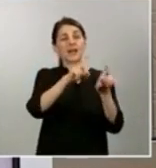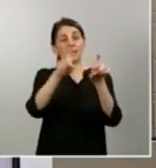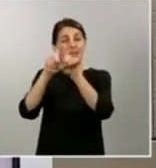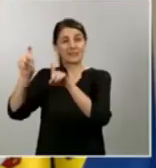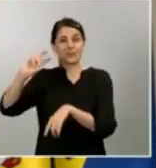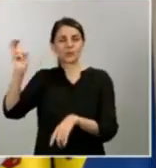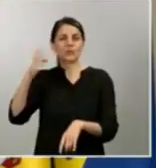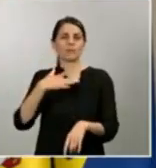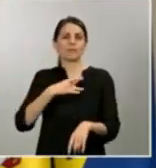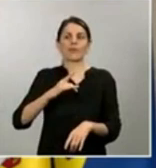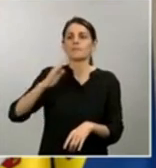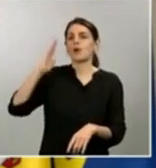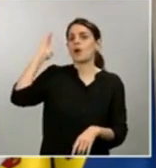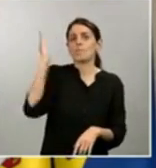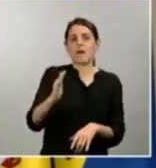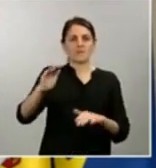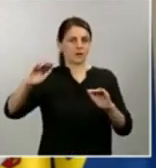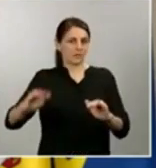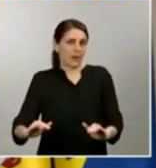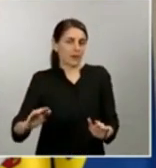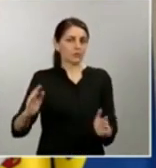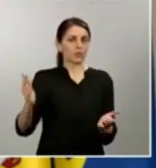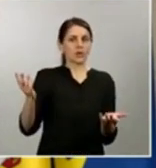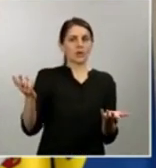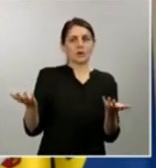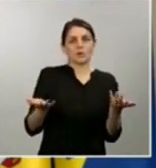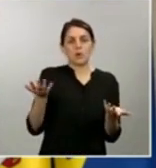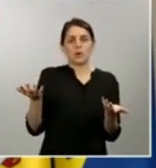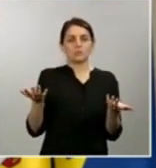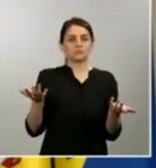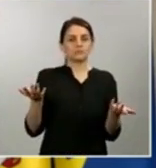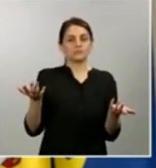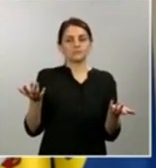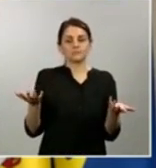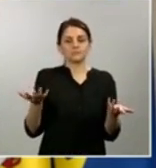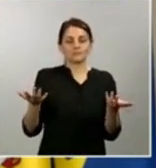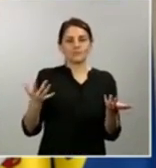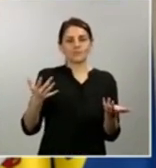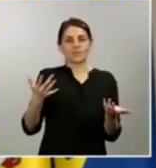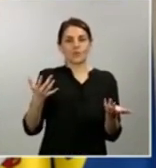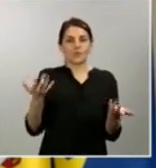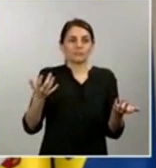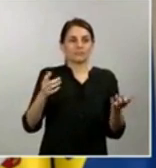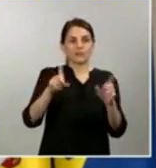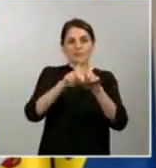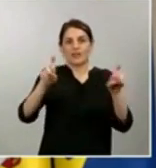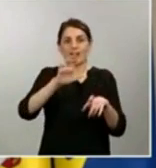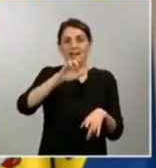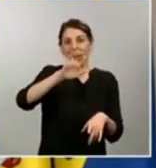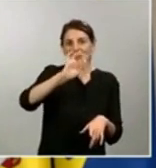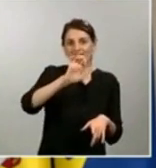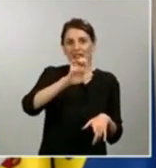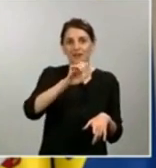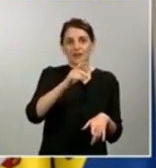y poder optar a un ERTE por fuerza mayor, van a tener también impactos de actividad.